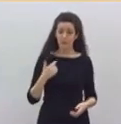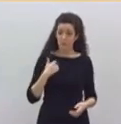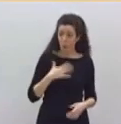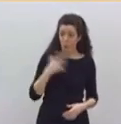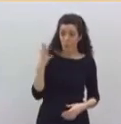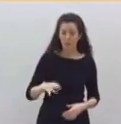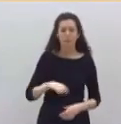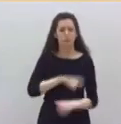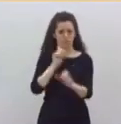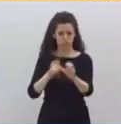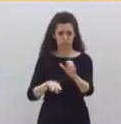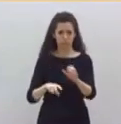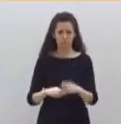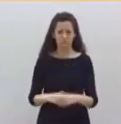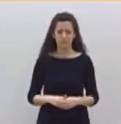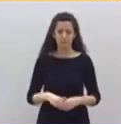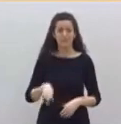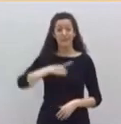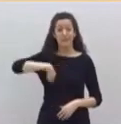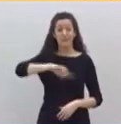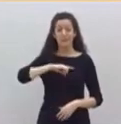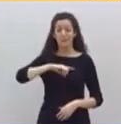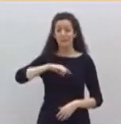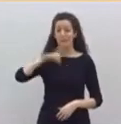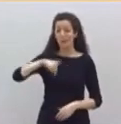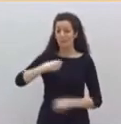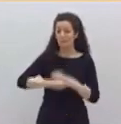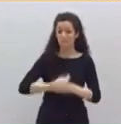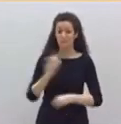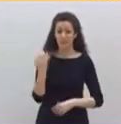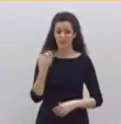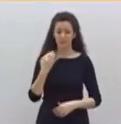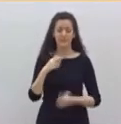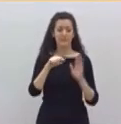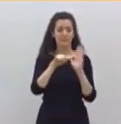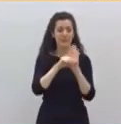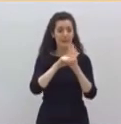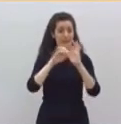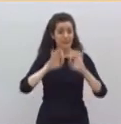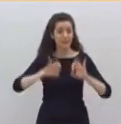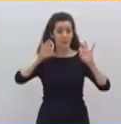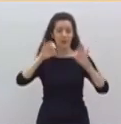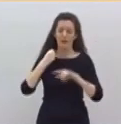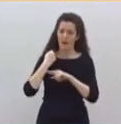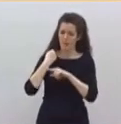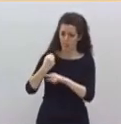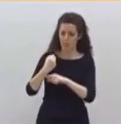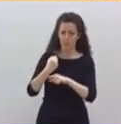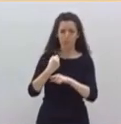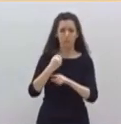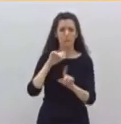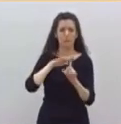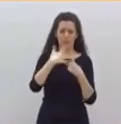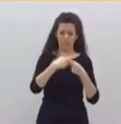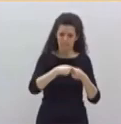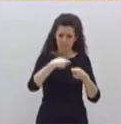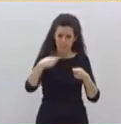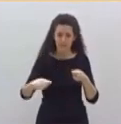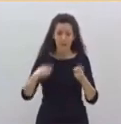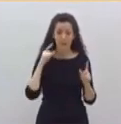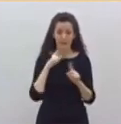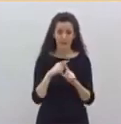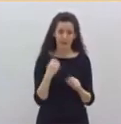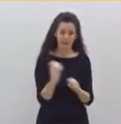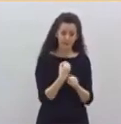parte, renovar una medida excepcional para contener esa tragedia en vidas y empleos. Ahora debe usted